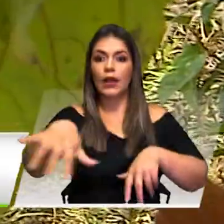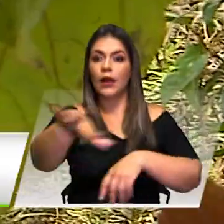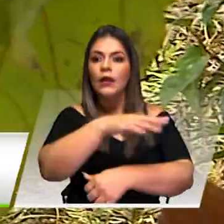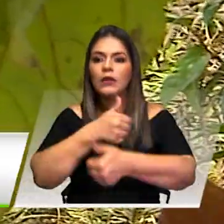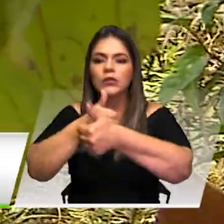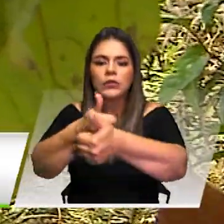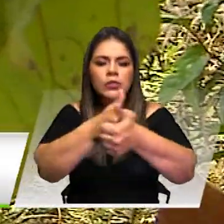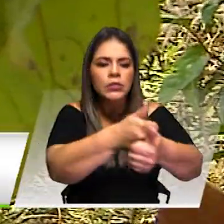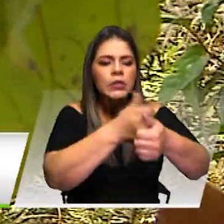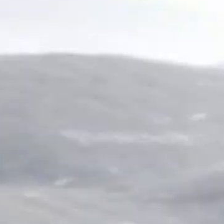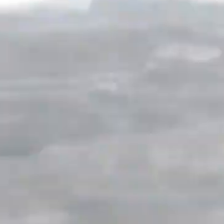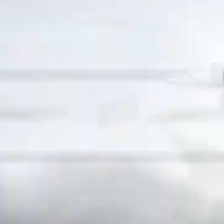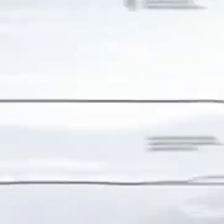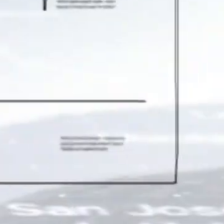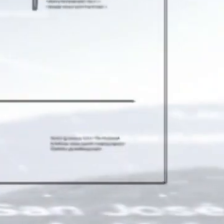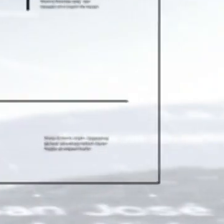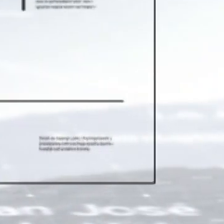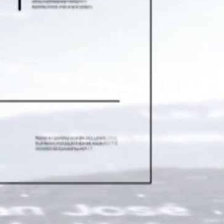productores.